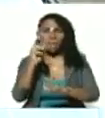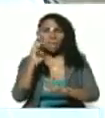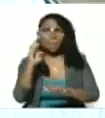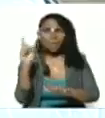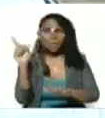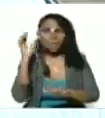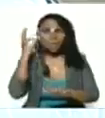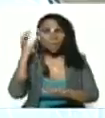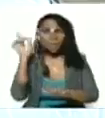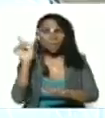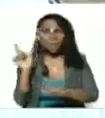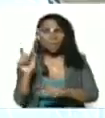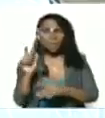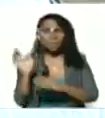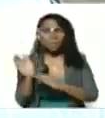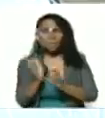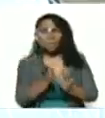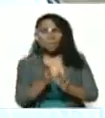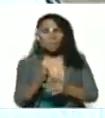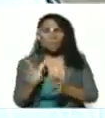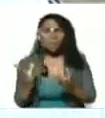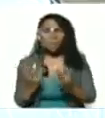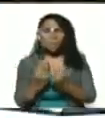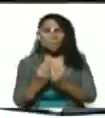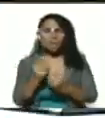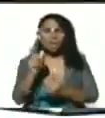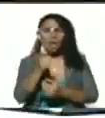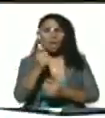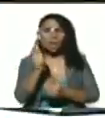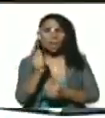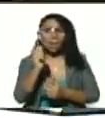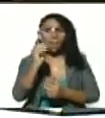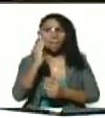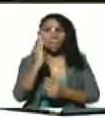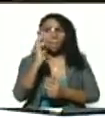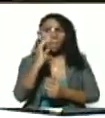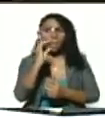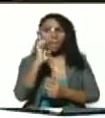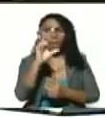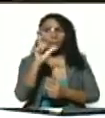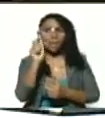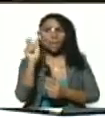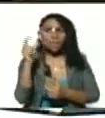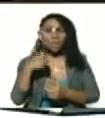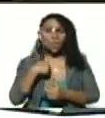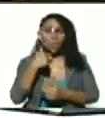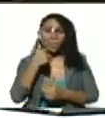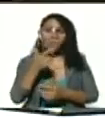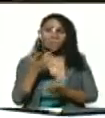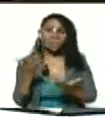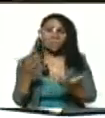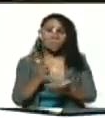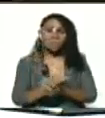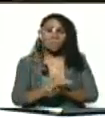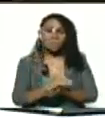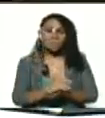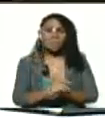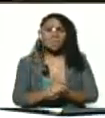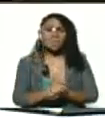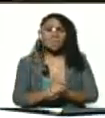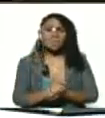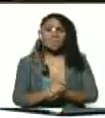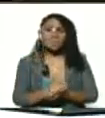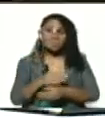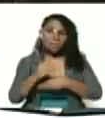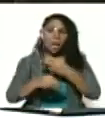compañera Gabriela Hernández Lárez, yo diría, que ha sido positivo.